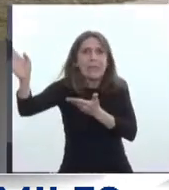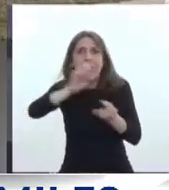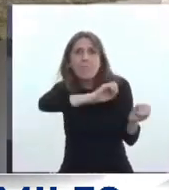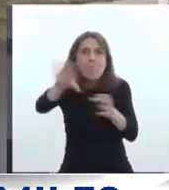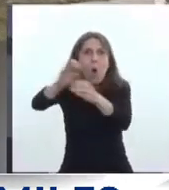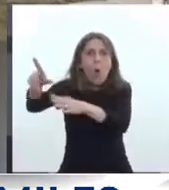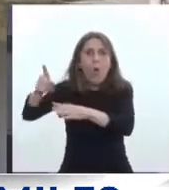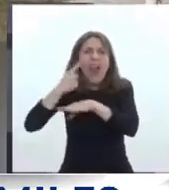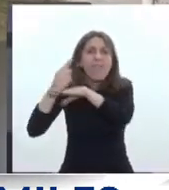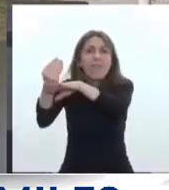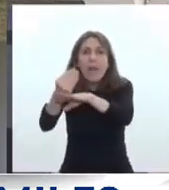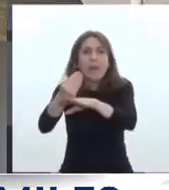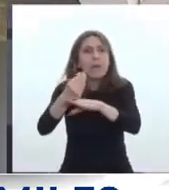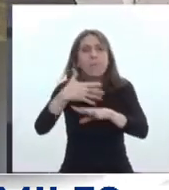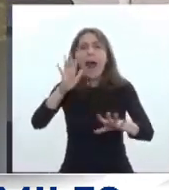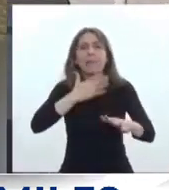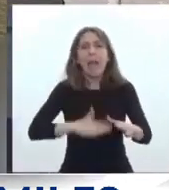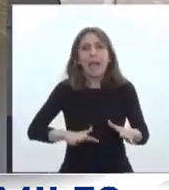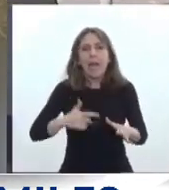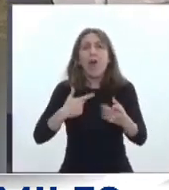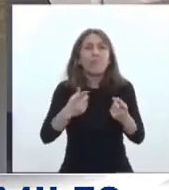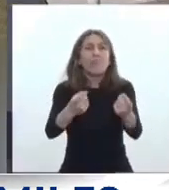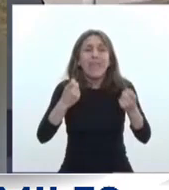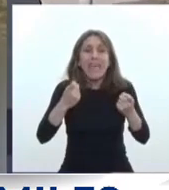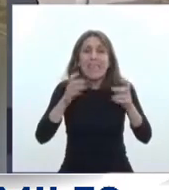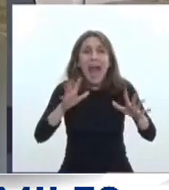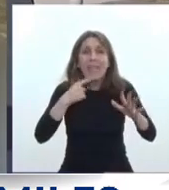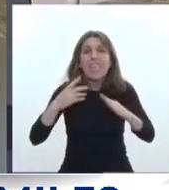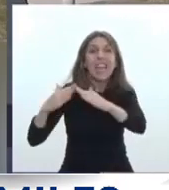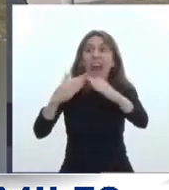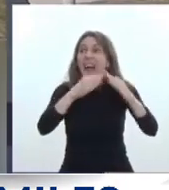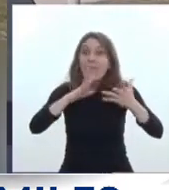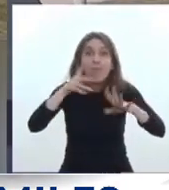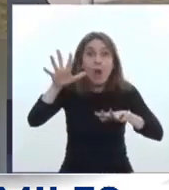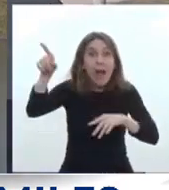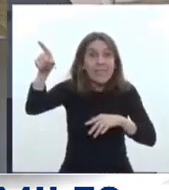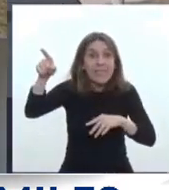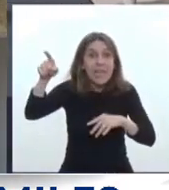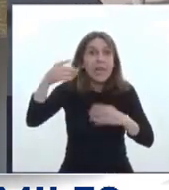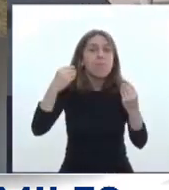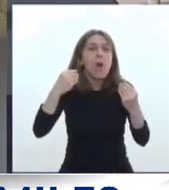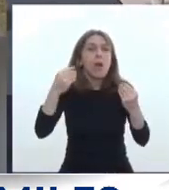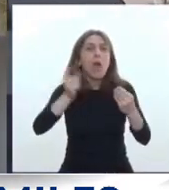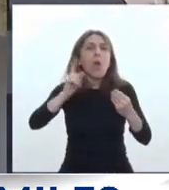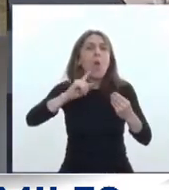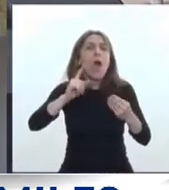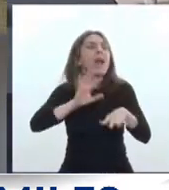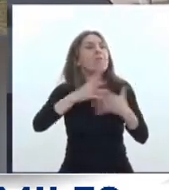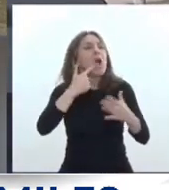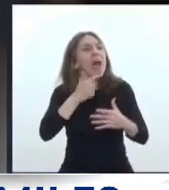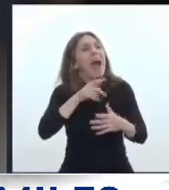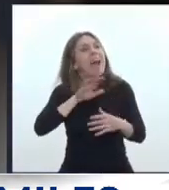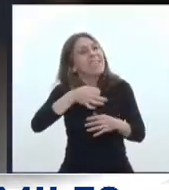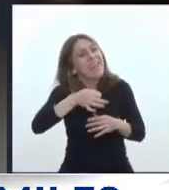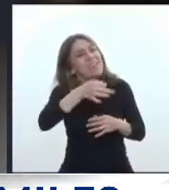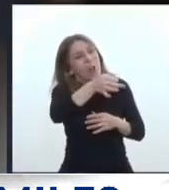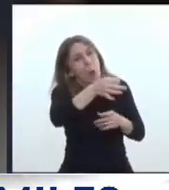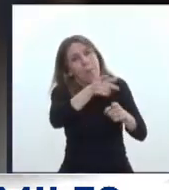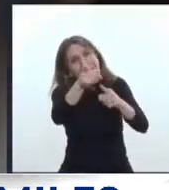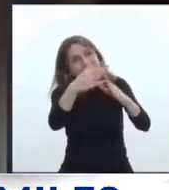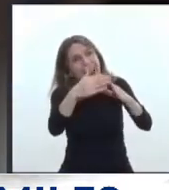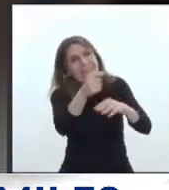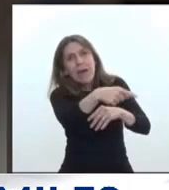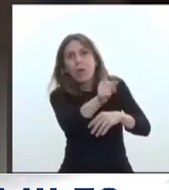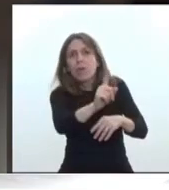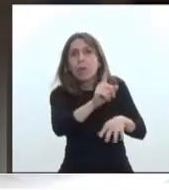hacen falta. Y este tipo de casas, porque no es darle un techo a la gente, es darle un